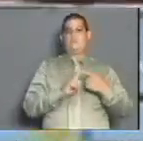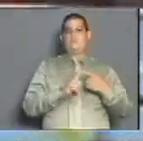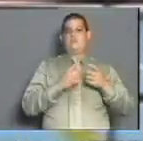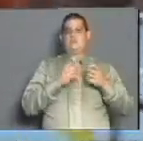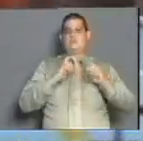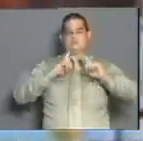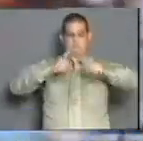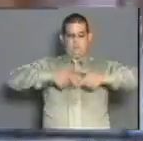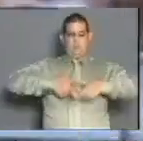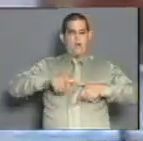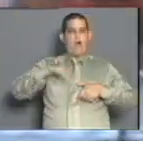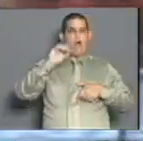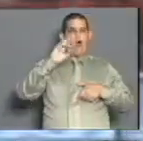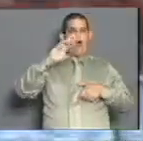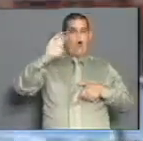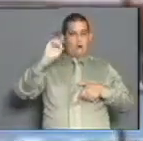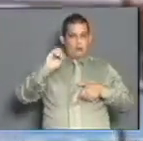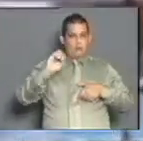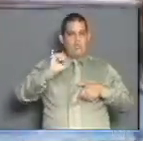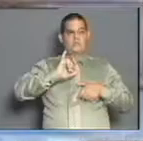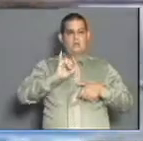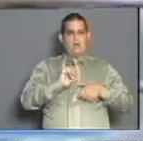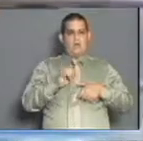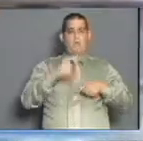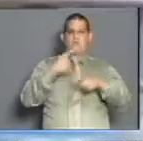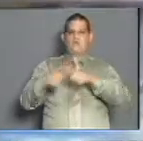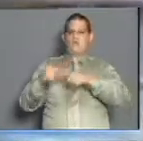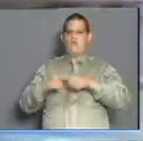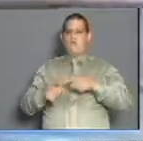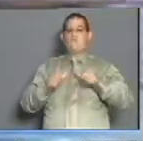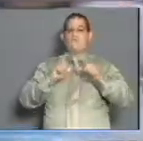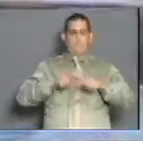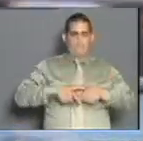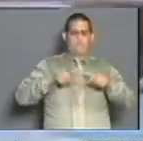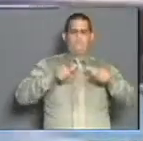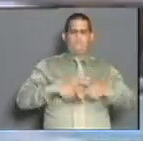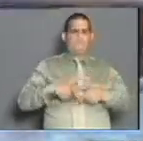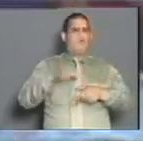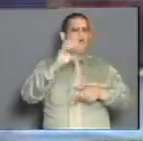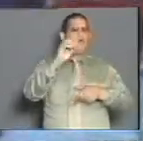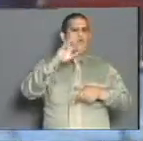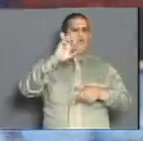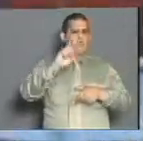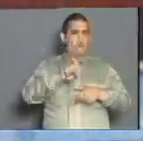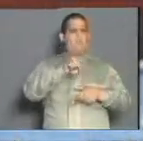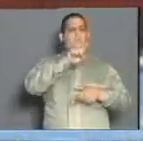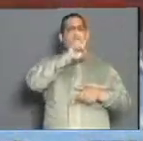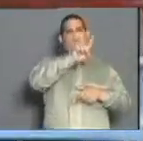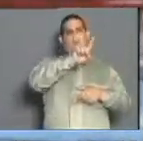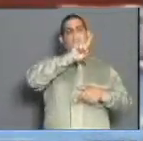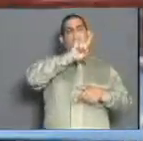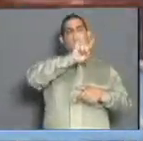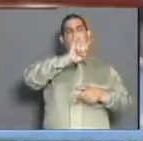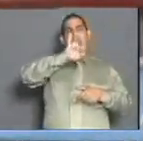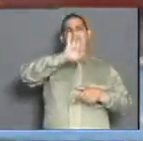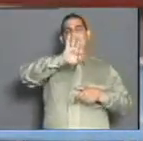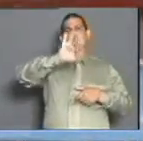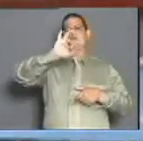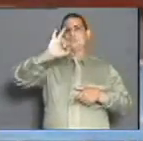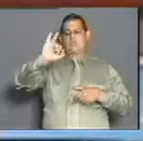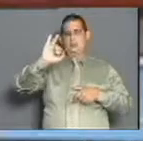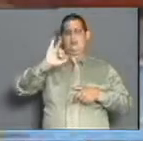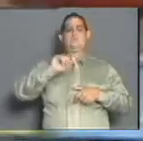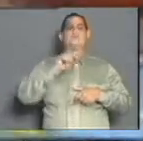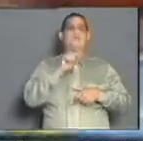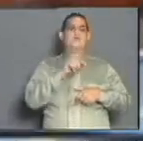metal dorado en la Copa Mundial, se adueñó del oro en los Juegos Panamericanos de Indianápolis, 1987. Desempeño que lo llevó a ser elegido